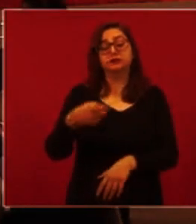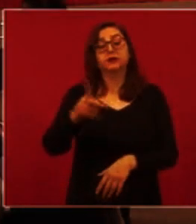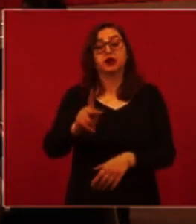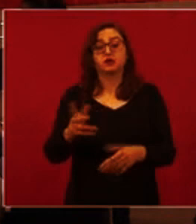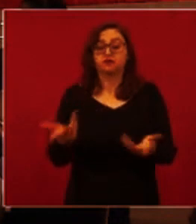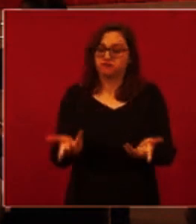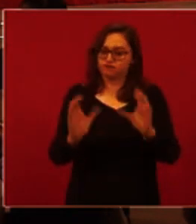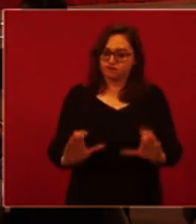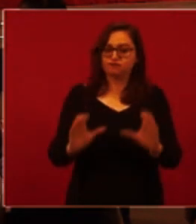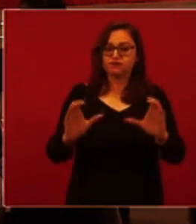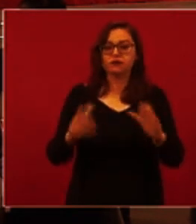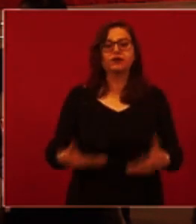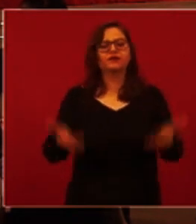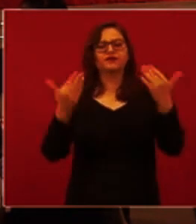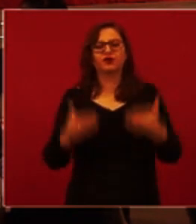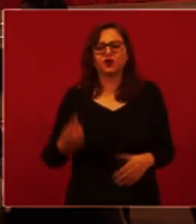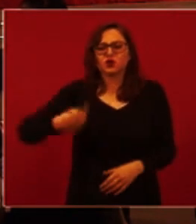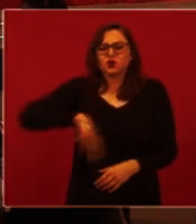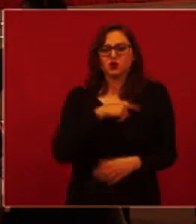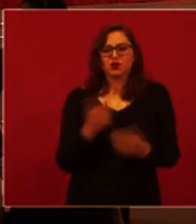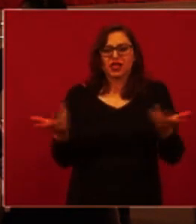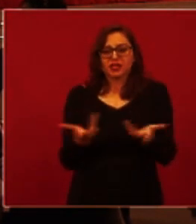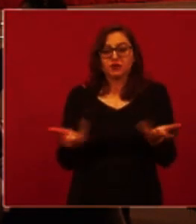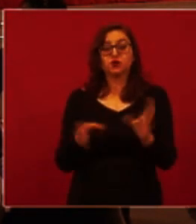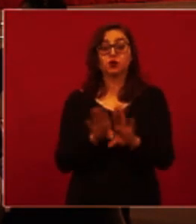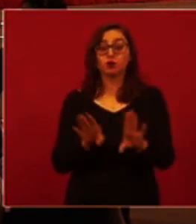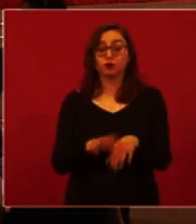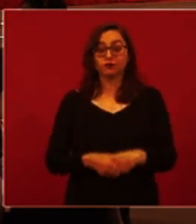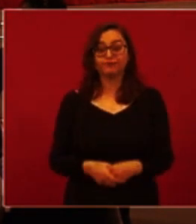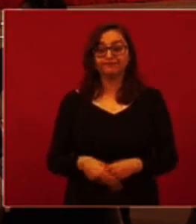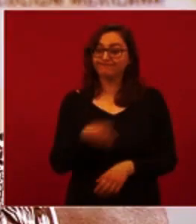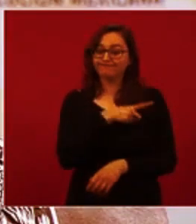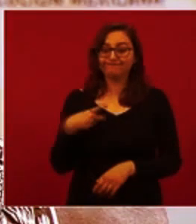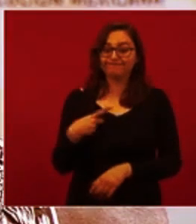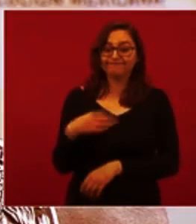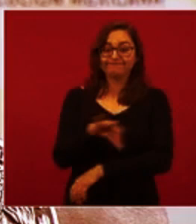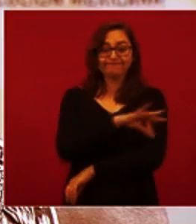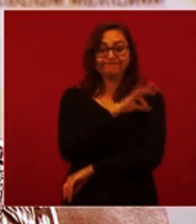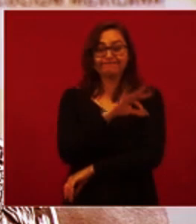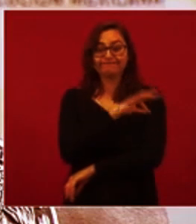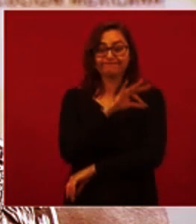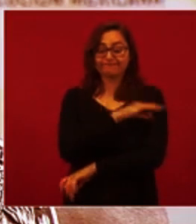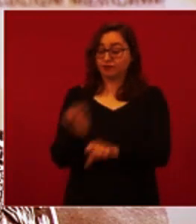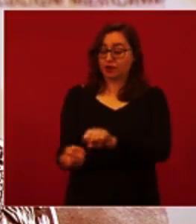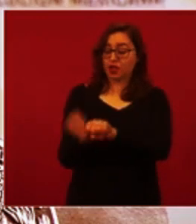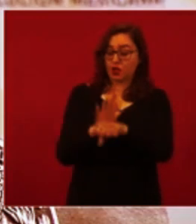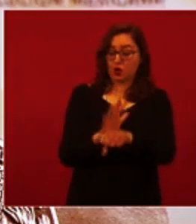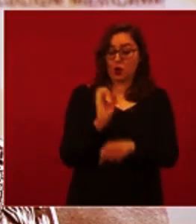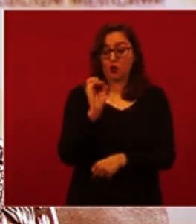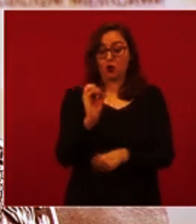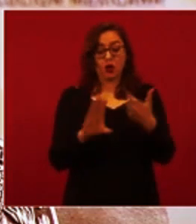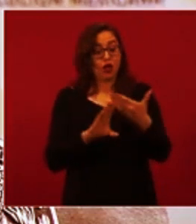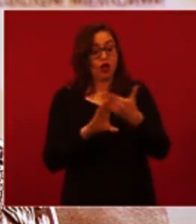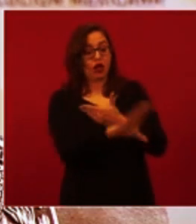hacer? Vamos a poner la siguiente, vamos a seguir hablando de vacunación. La prevención de Omicron es igual